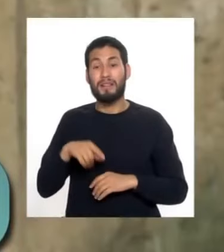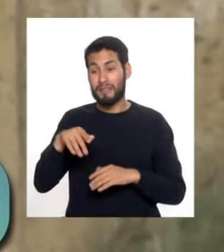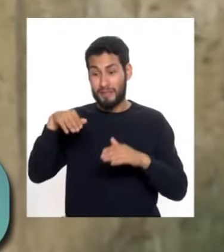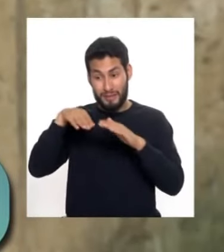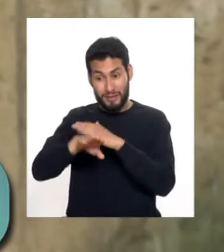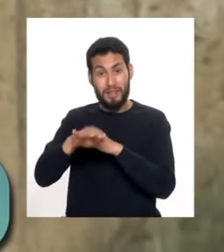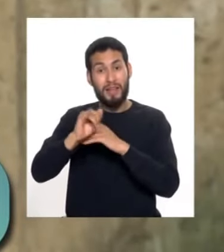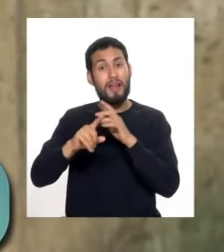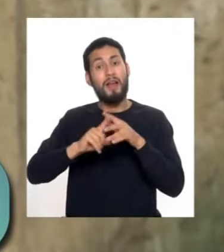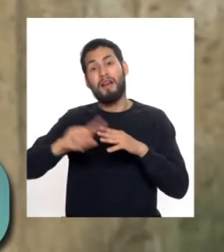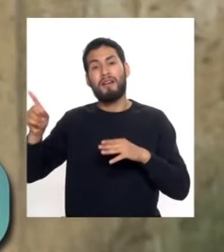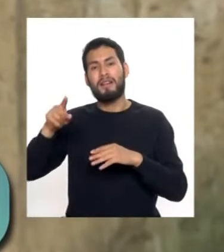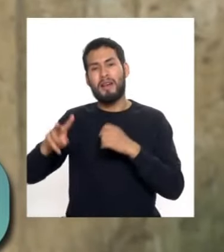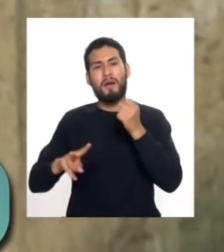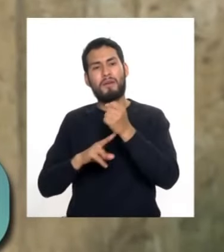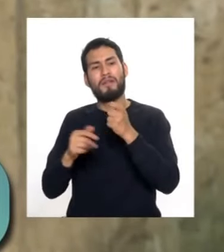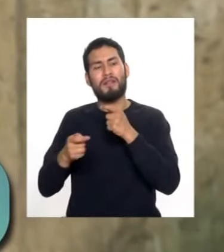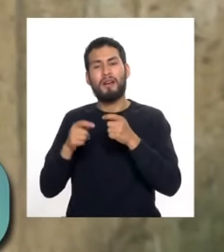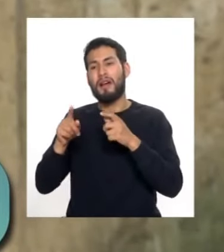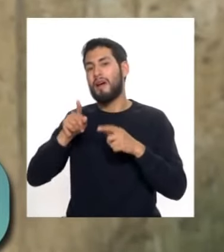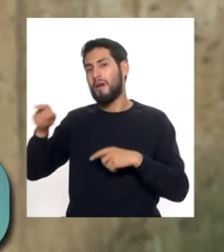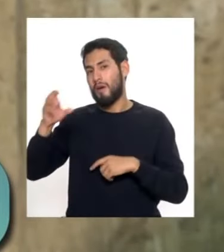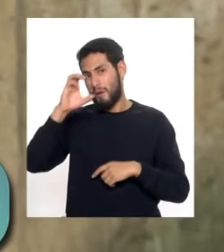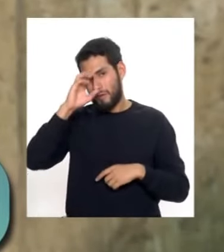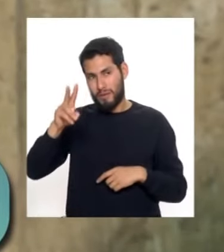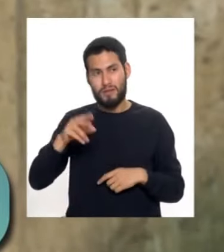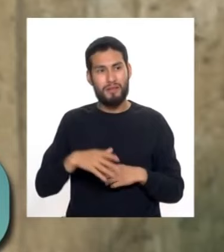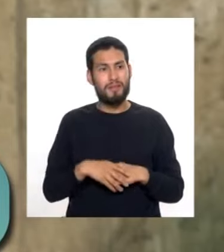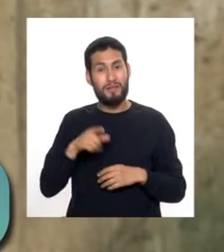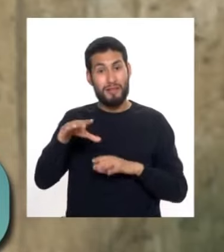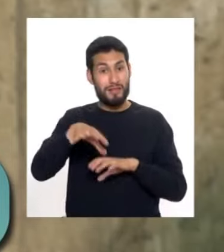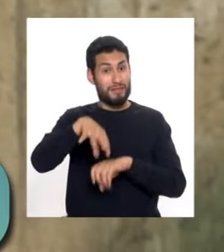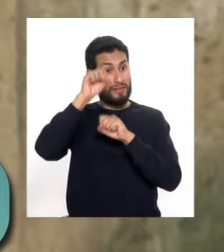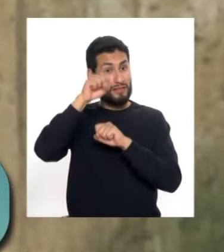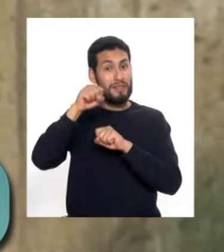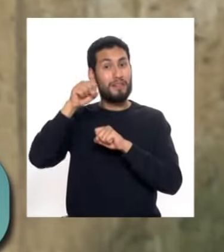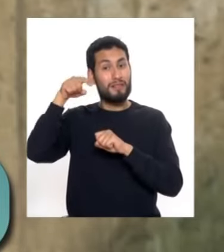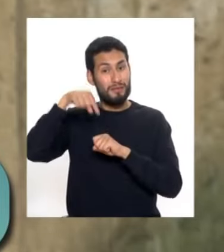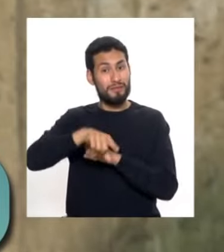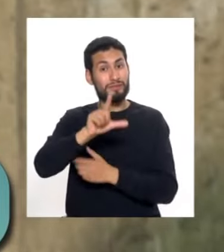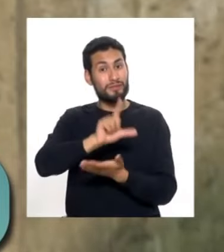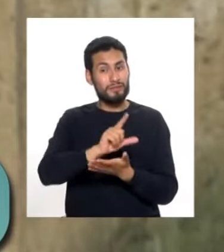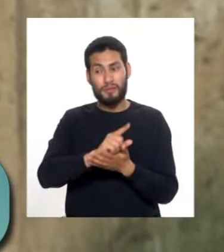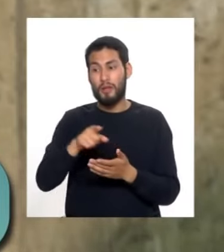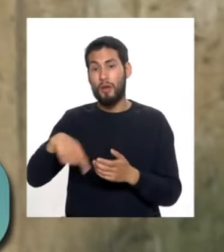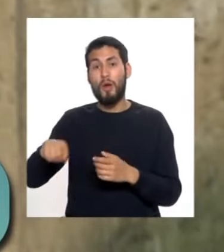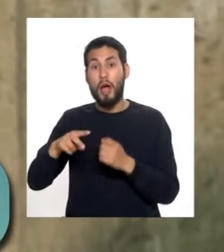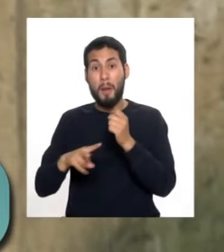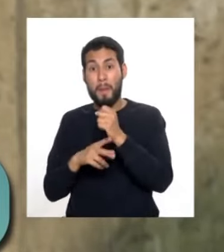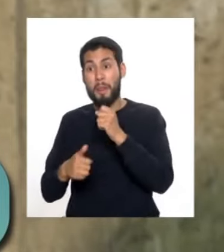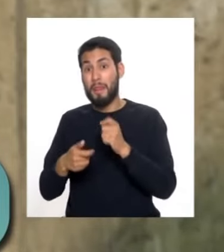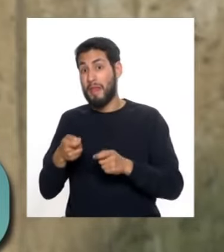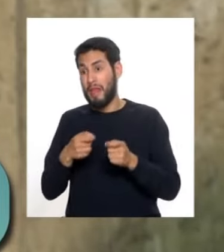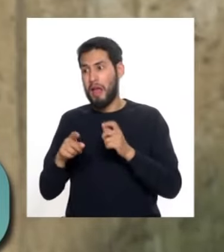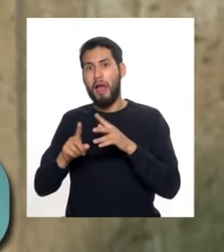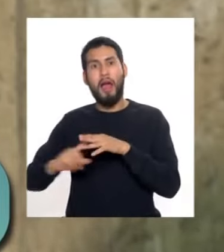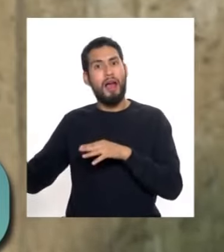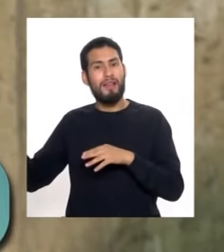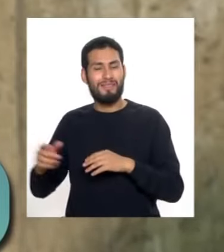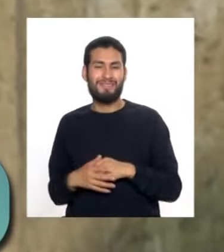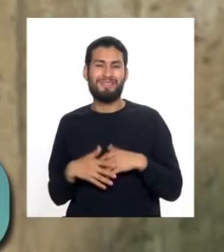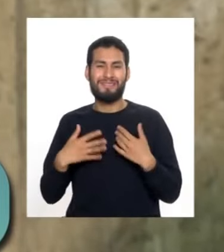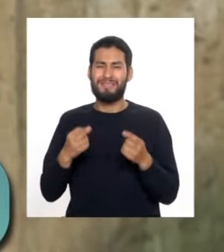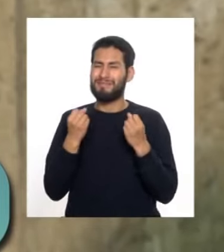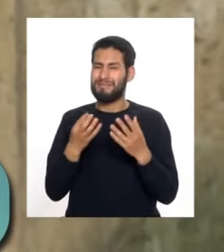y la huida del virrey hacia el Cusco, justamente porque San Martín ingresa. Entonces, muchas cosas maravillosas, la